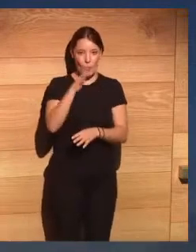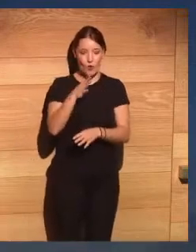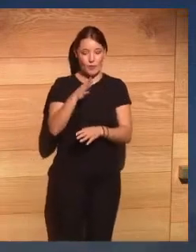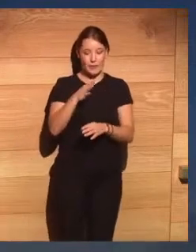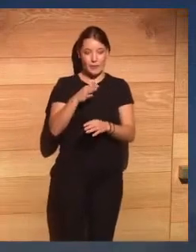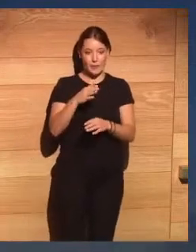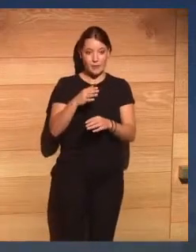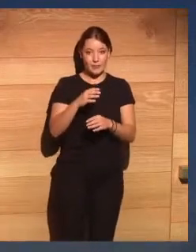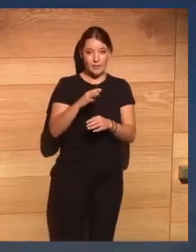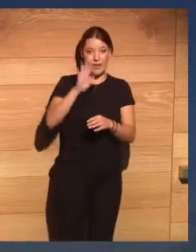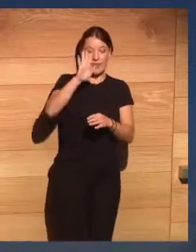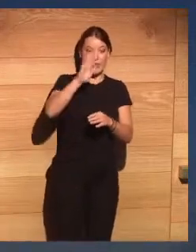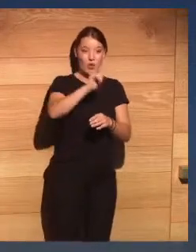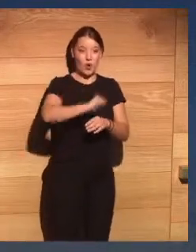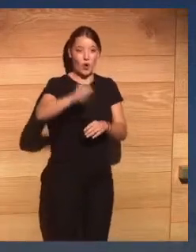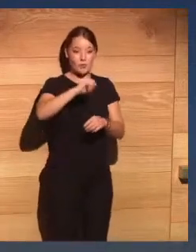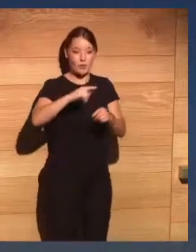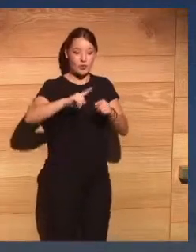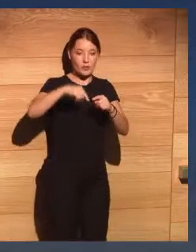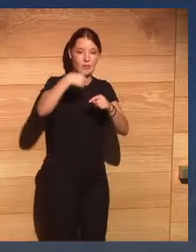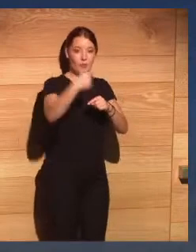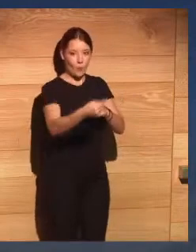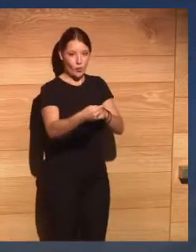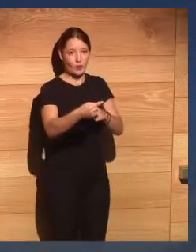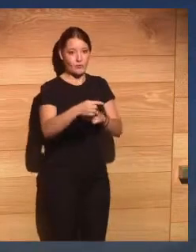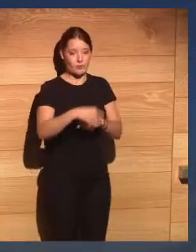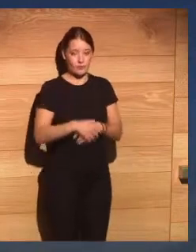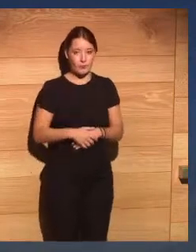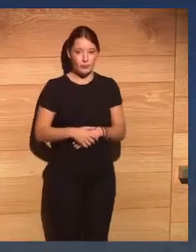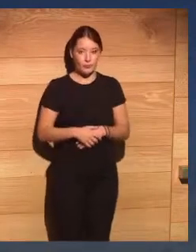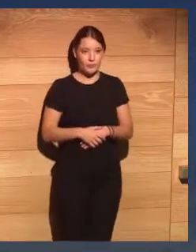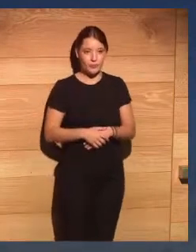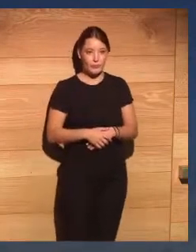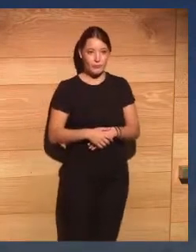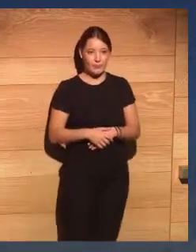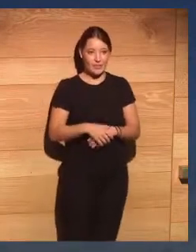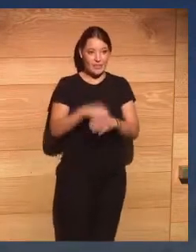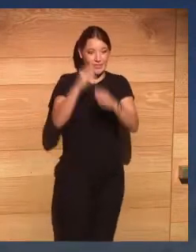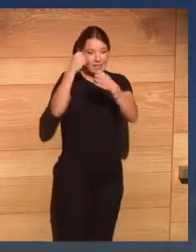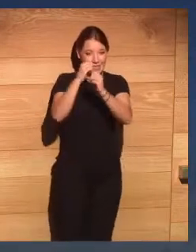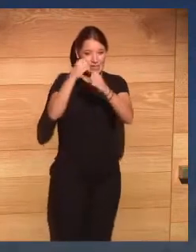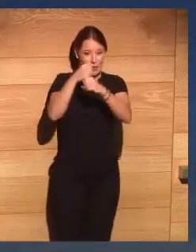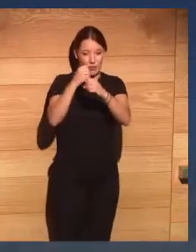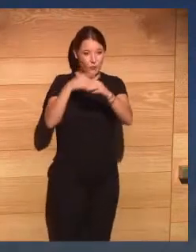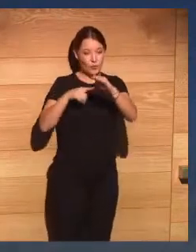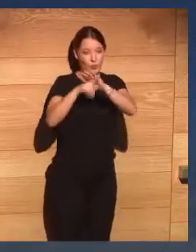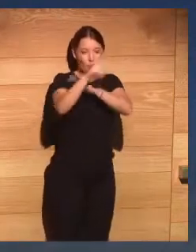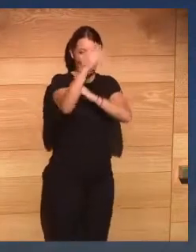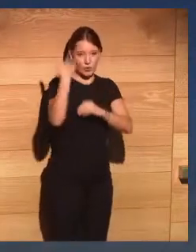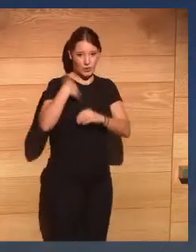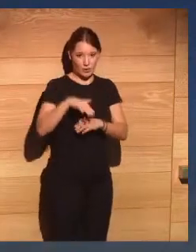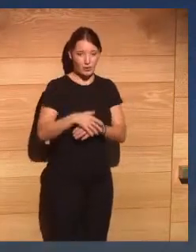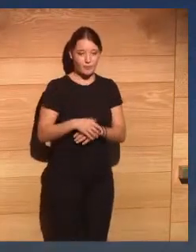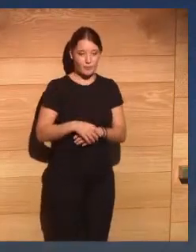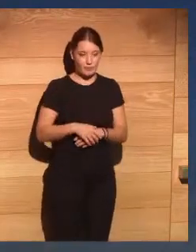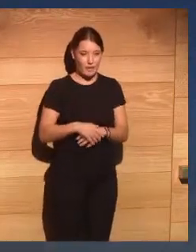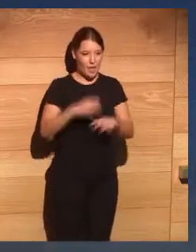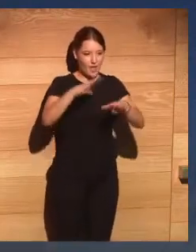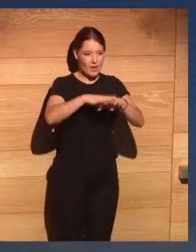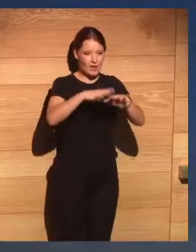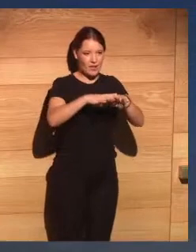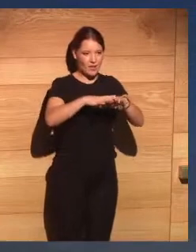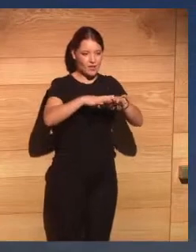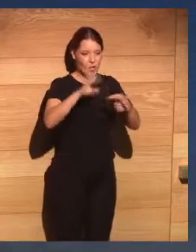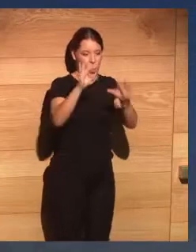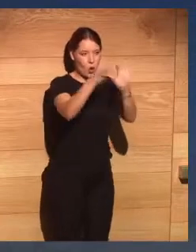años después que en el otro lado del Atlántico los laboratorios estuvieran ya desarrollando esa malla interconectada de vasos